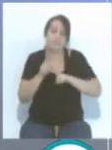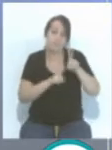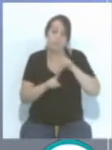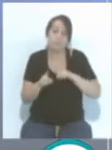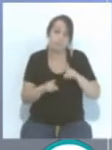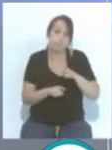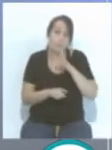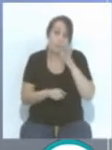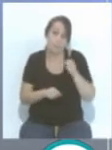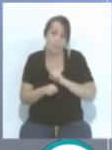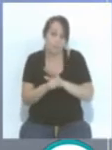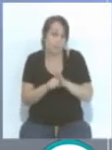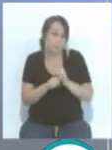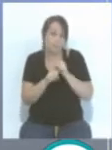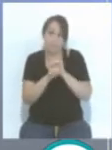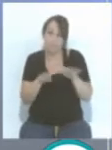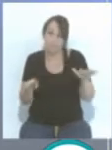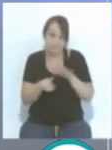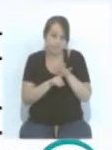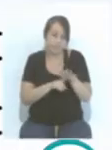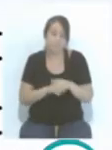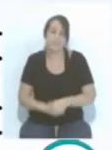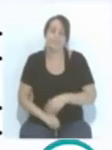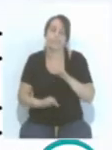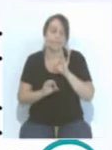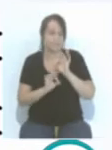a la pandemia que estamos padeciendo. Exactamente.